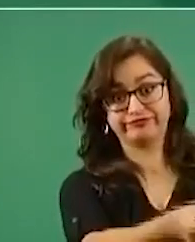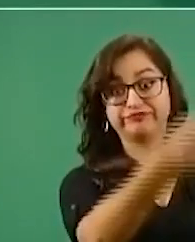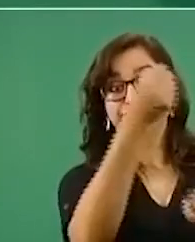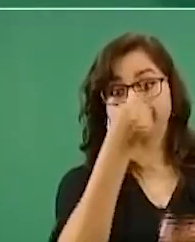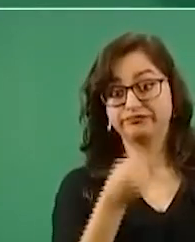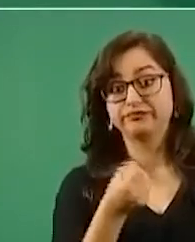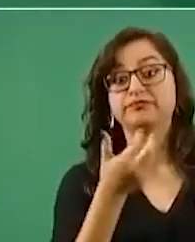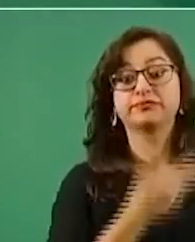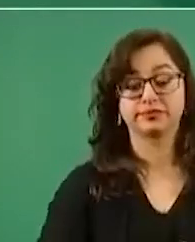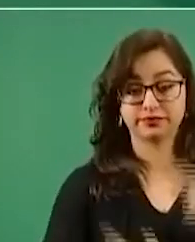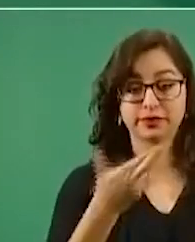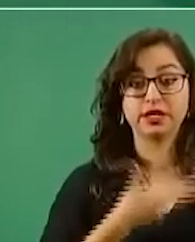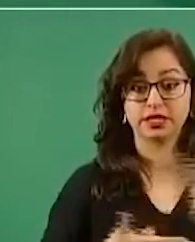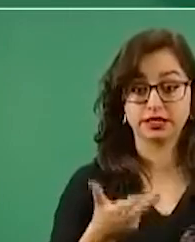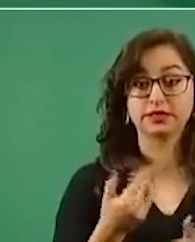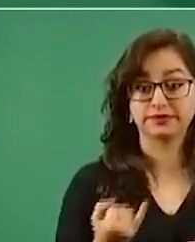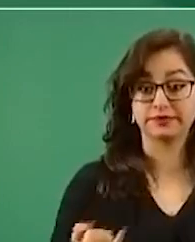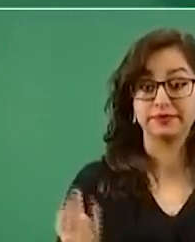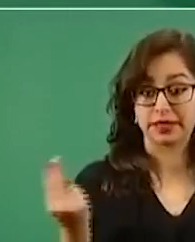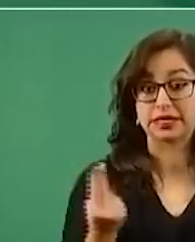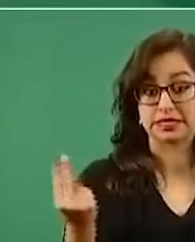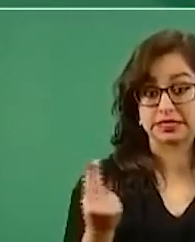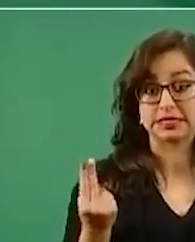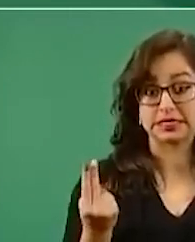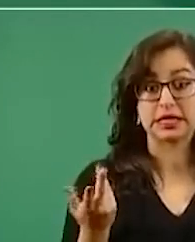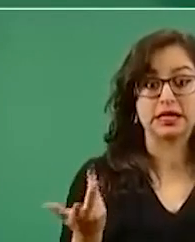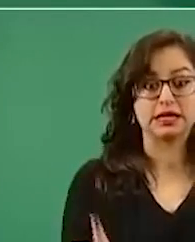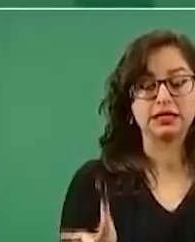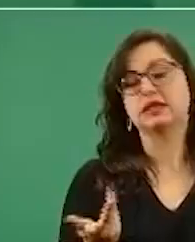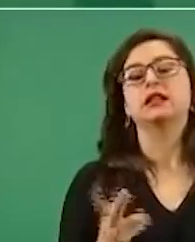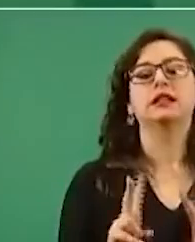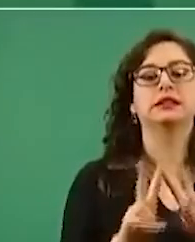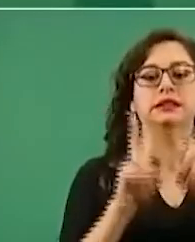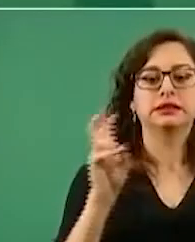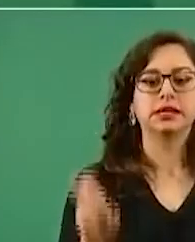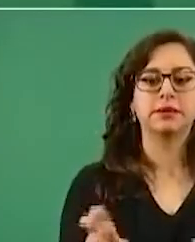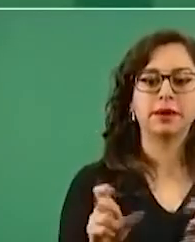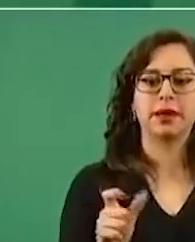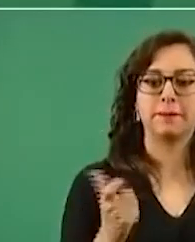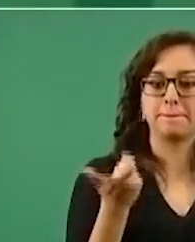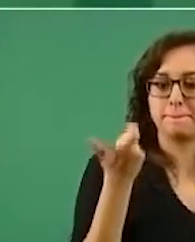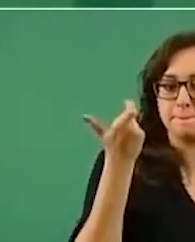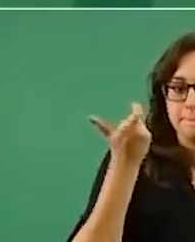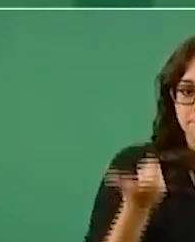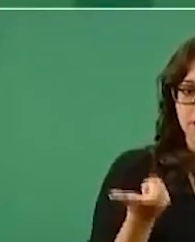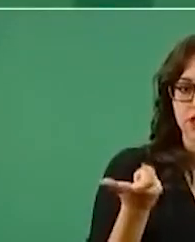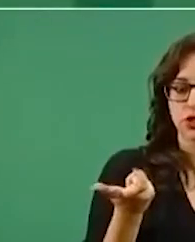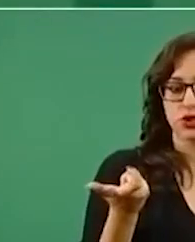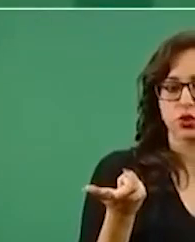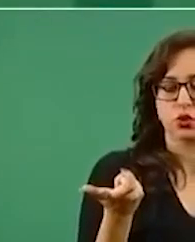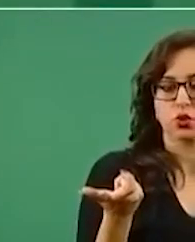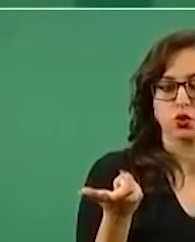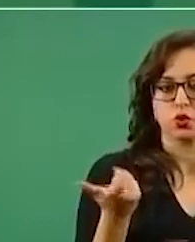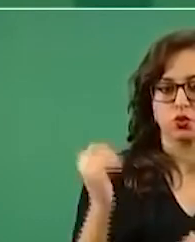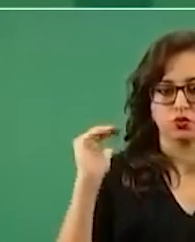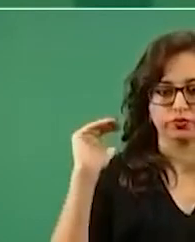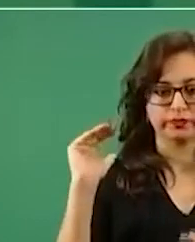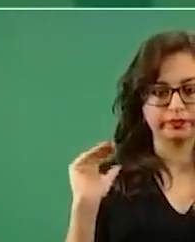por la depreciación del peso debido a